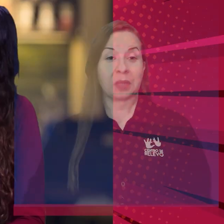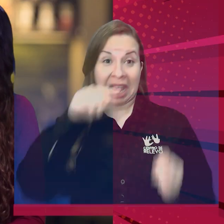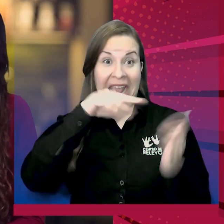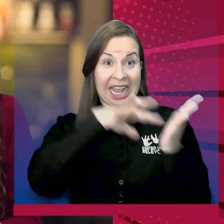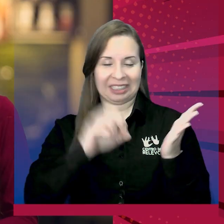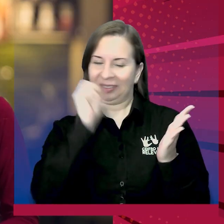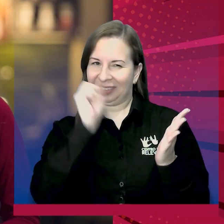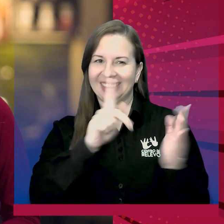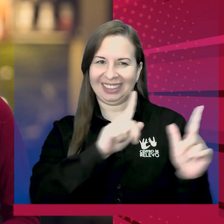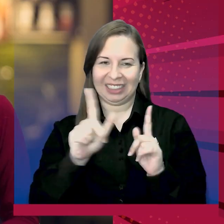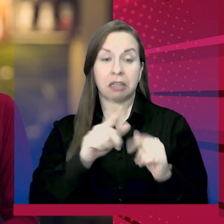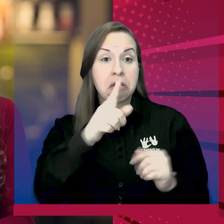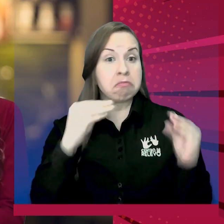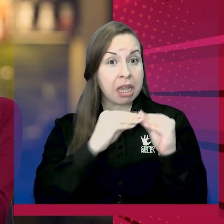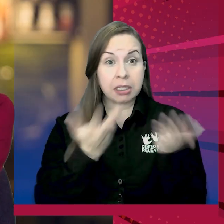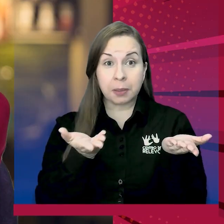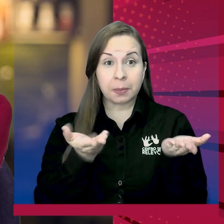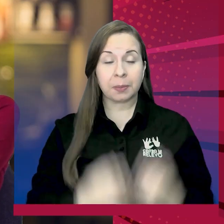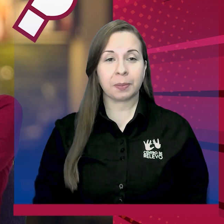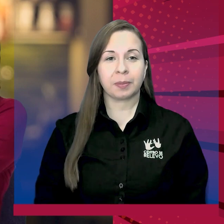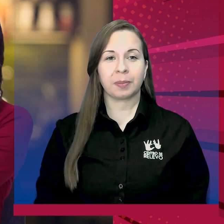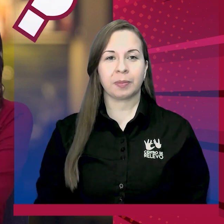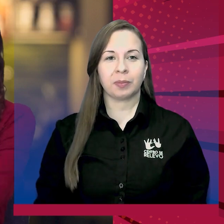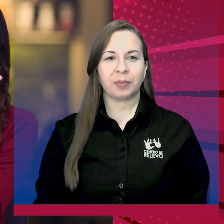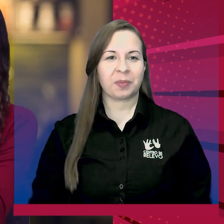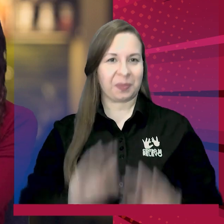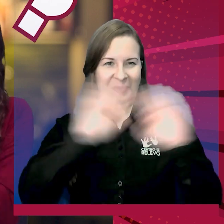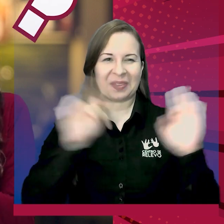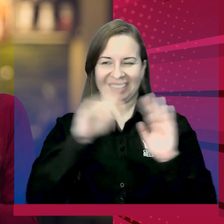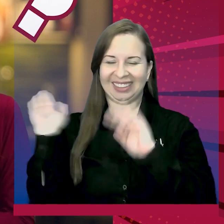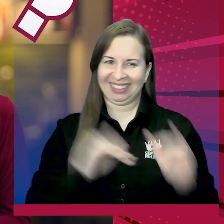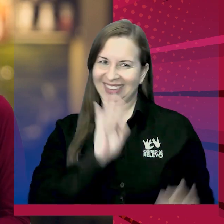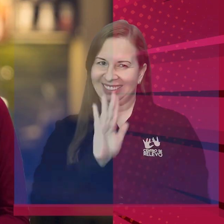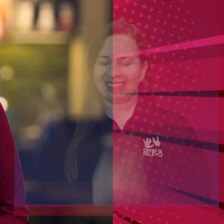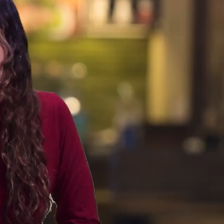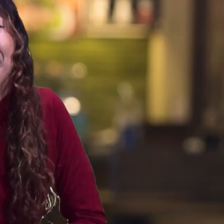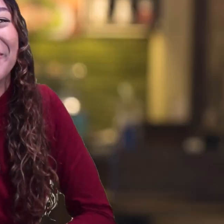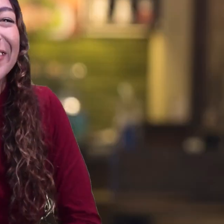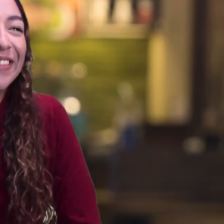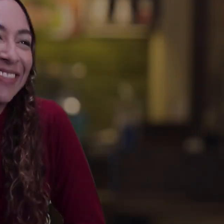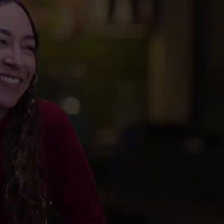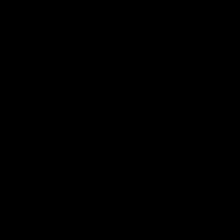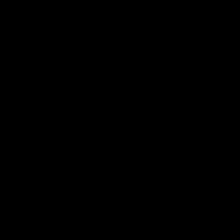¿Eso qué quiere? ¿Listo? ¿Algo más? Nada más. Listo. Ya salió tu pedido.